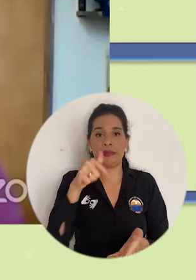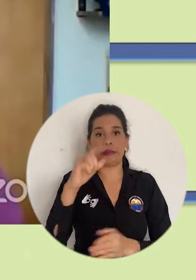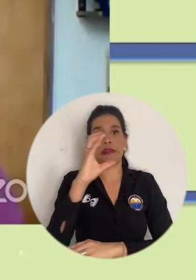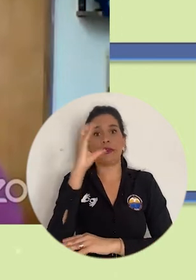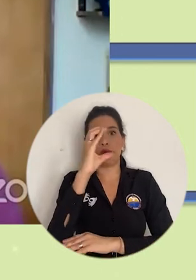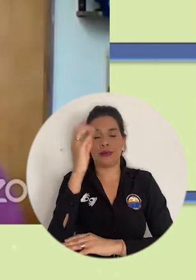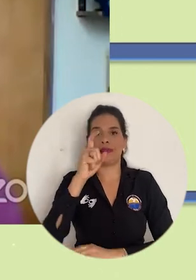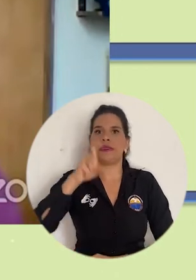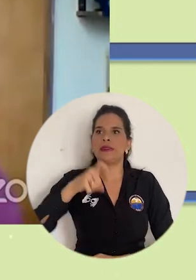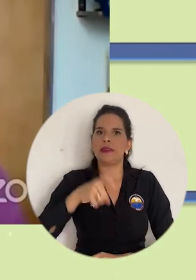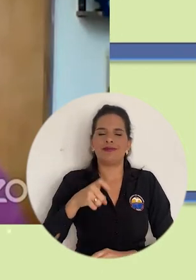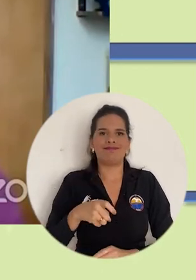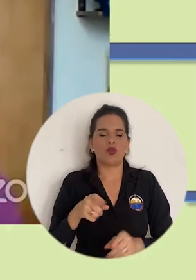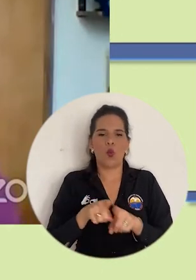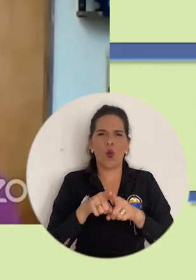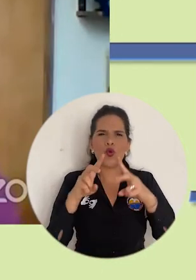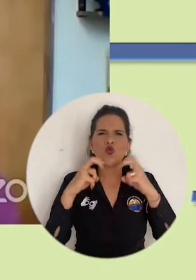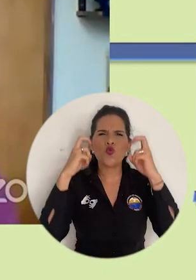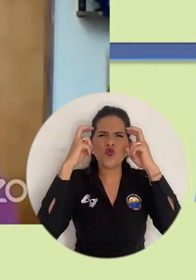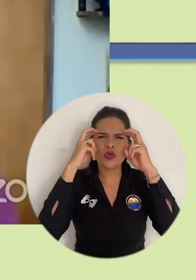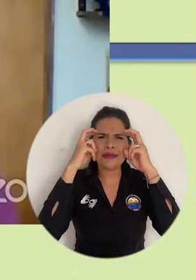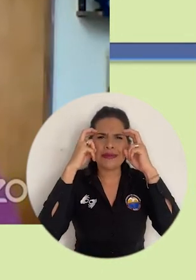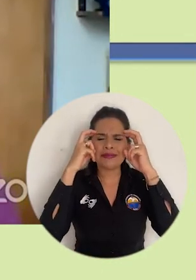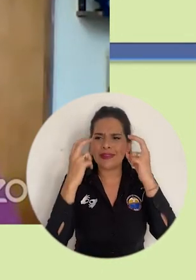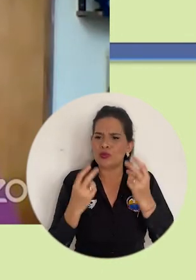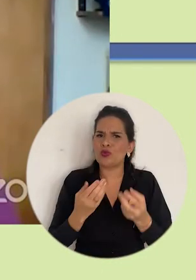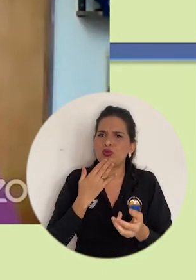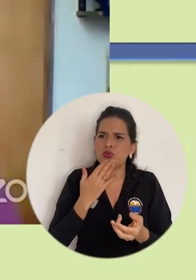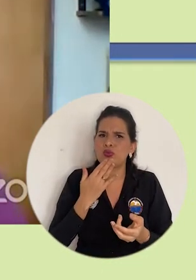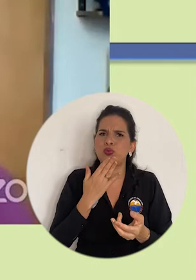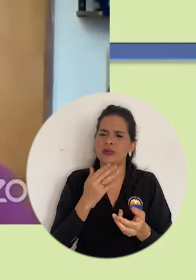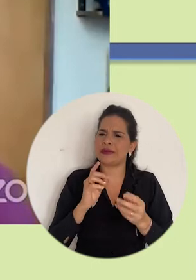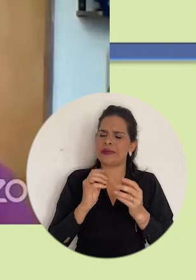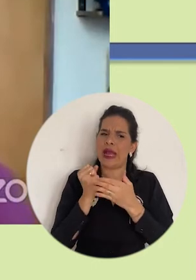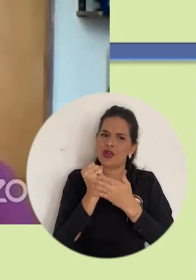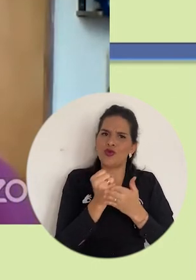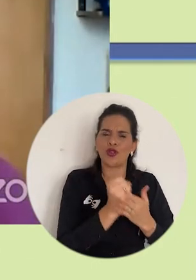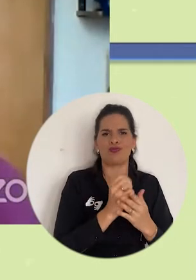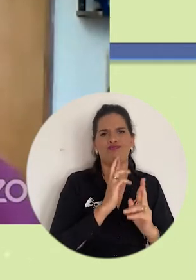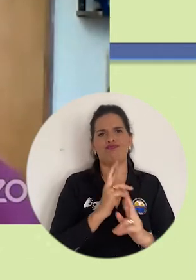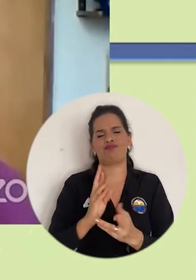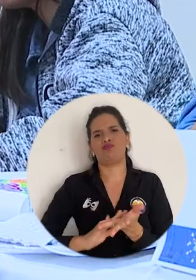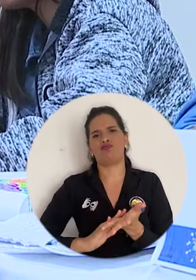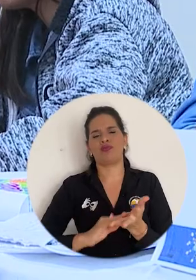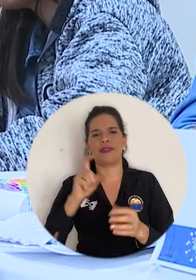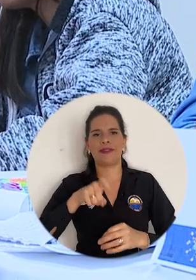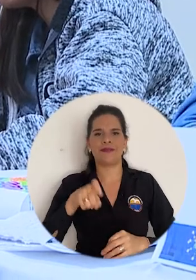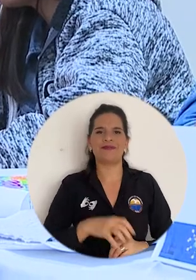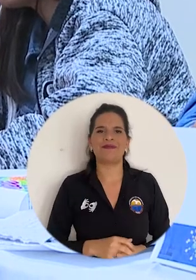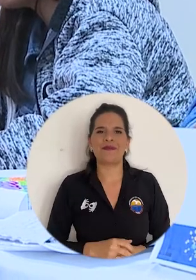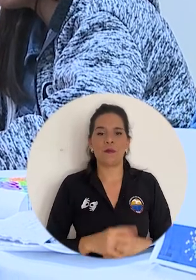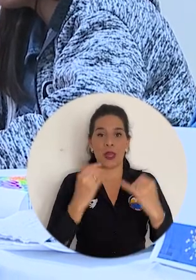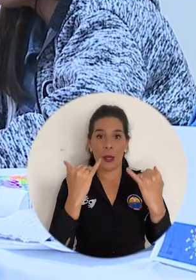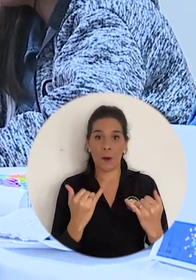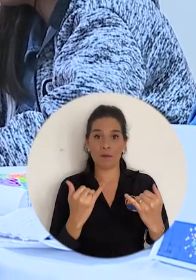país tiene que tener una acumulación de conocimiento para poder responder a sus grandes dilemas. En esta